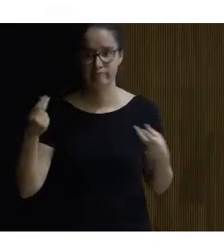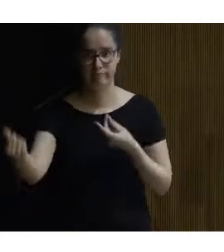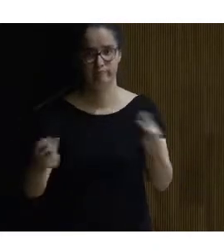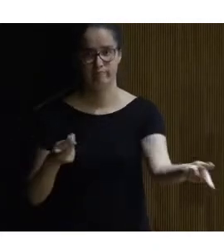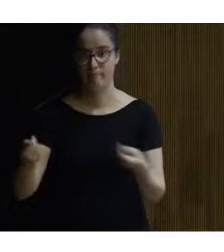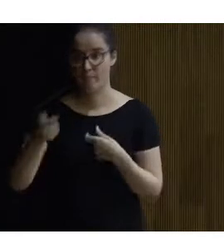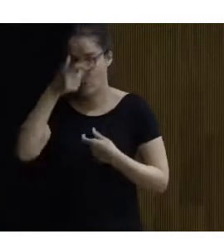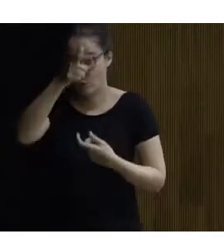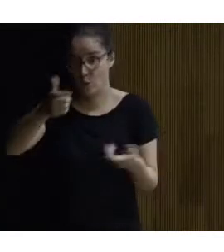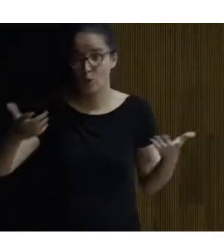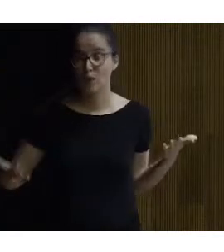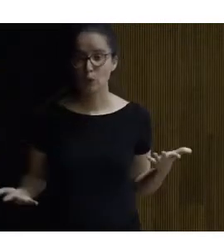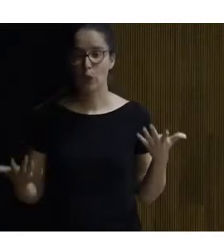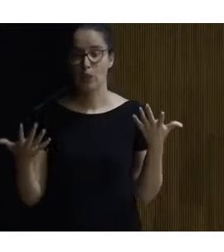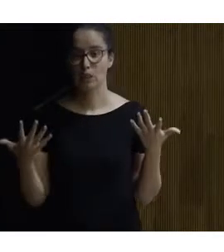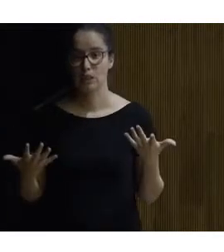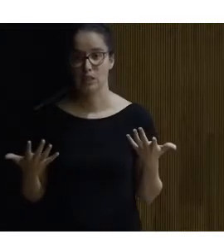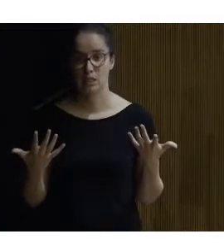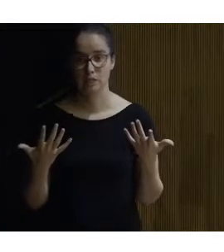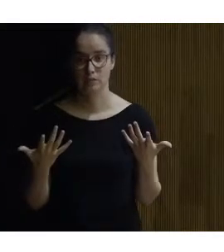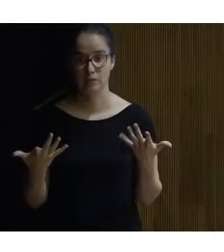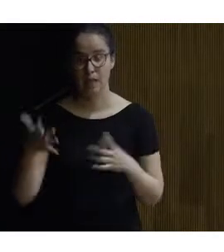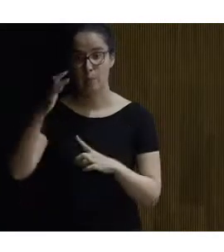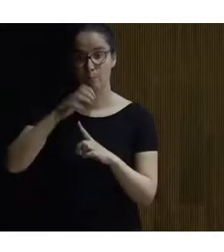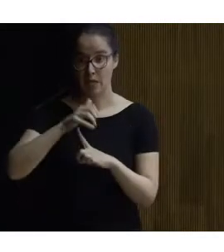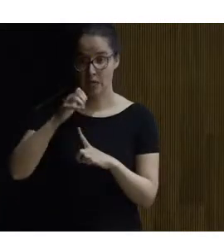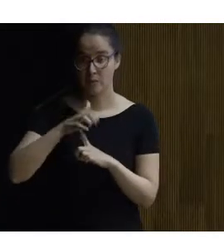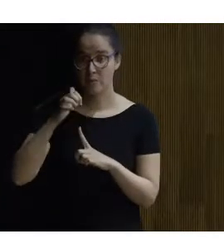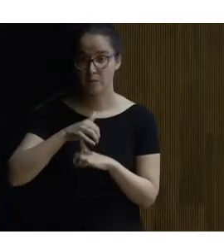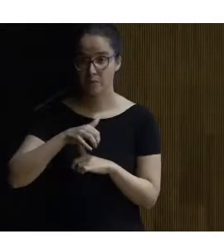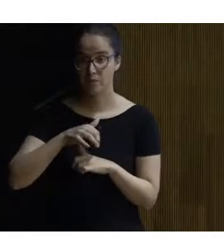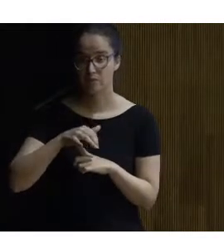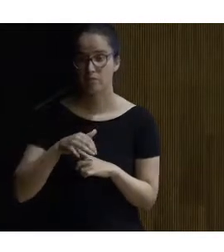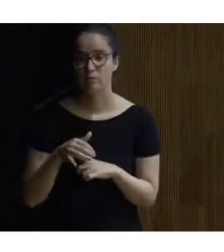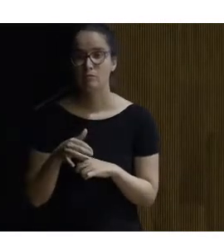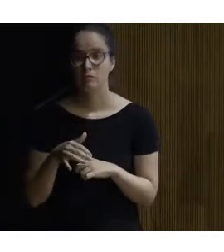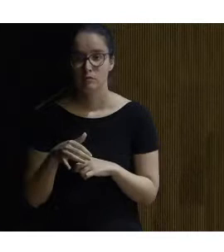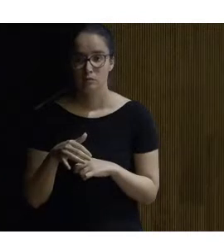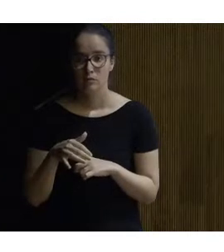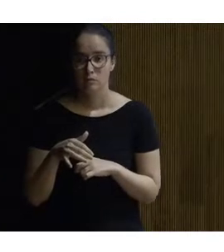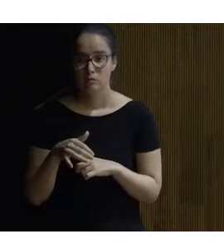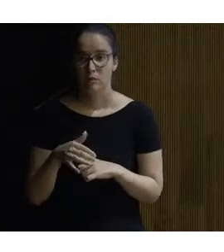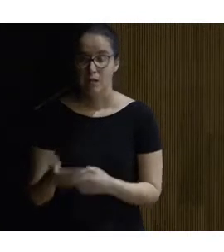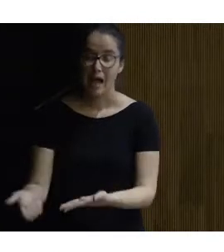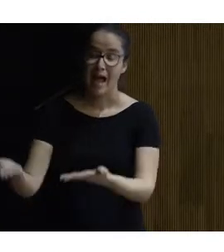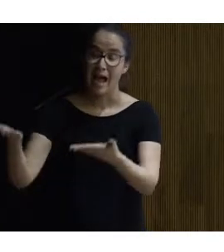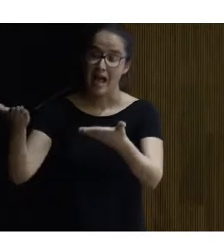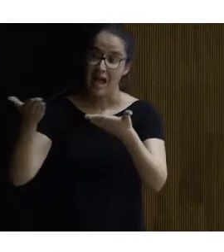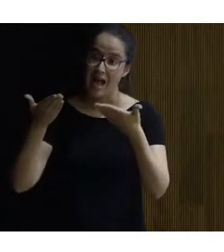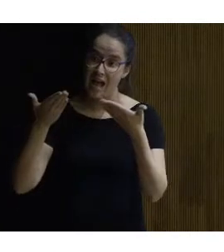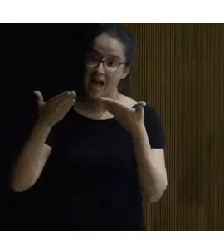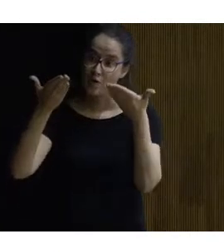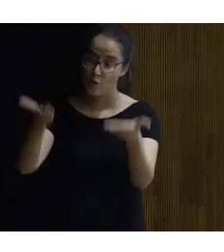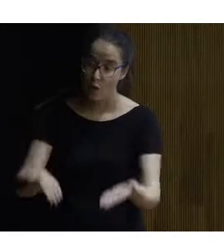del pueblo ¿no? Entonces el parque sí que de alguna manera ayudó a